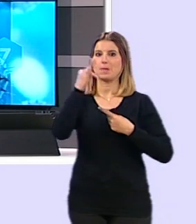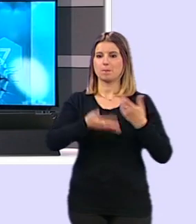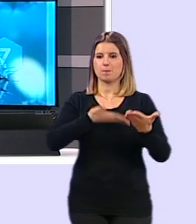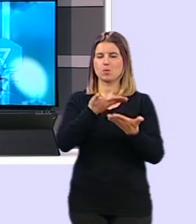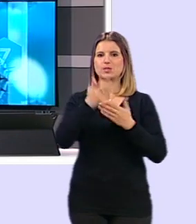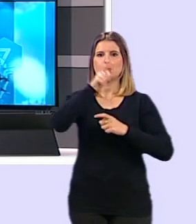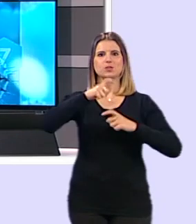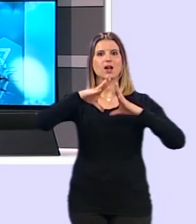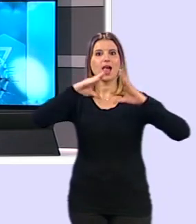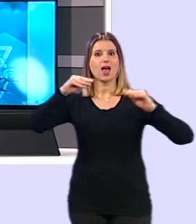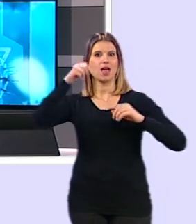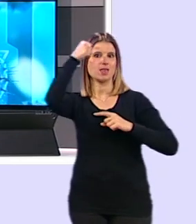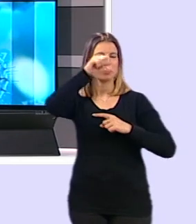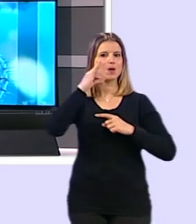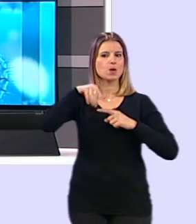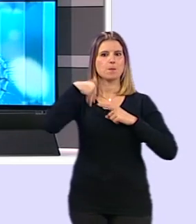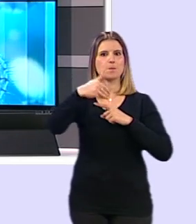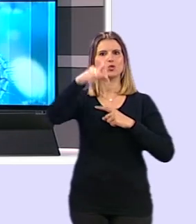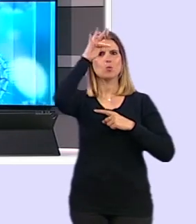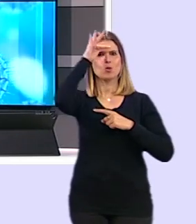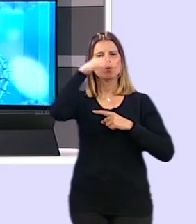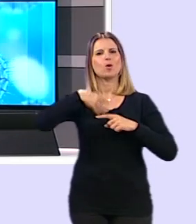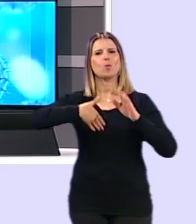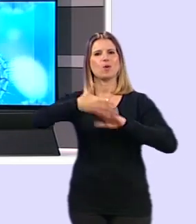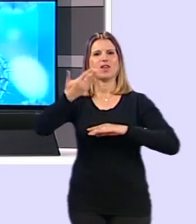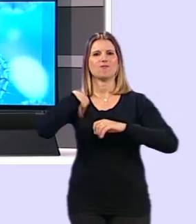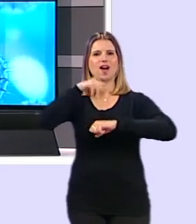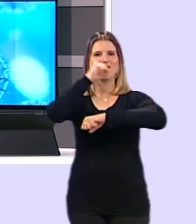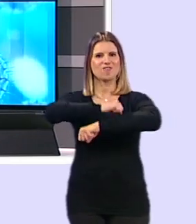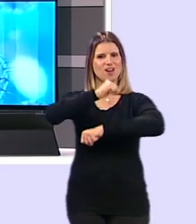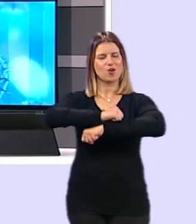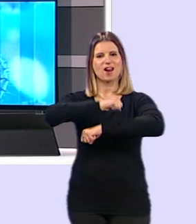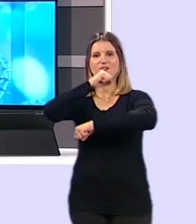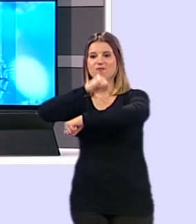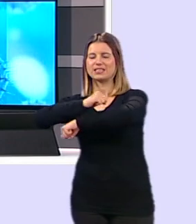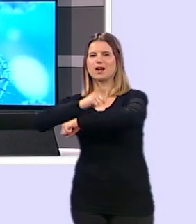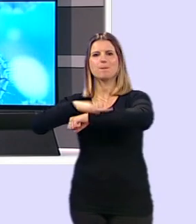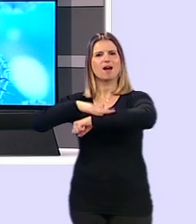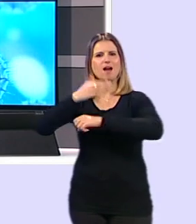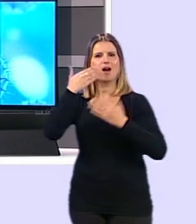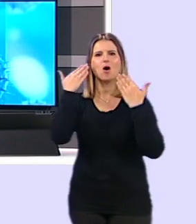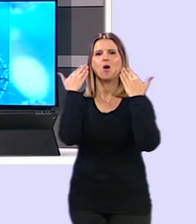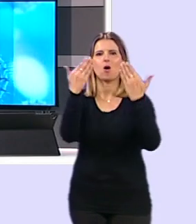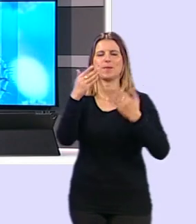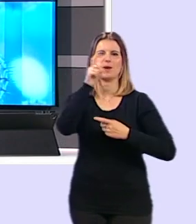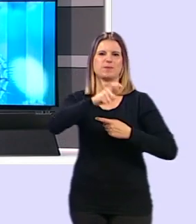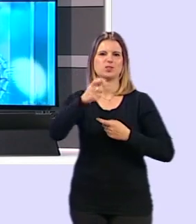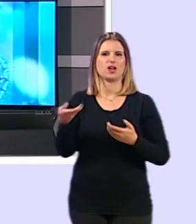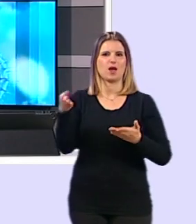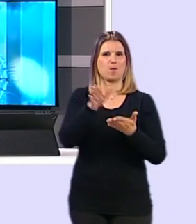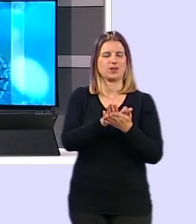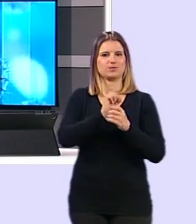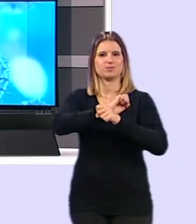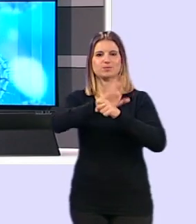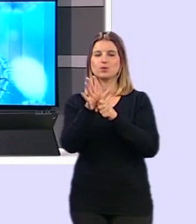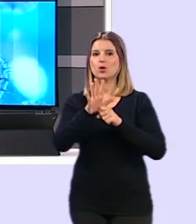a los andaluces que el próximo domingo salgan a sus balcones y ventanas para homenajear y recordar a las víctimas de esta pandemia. Será